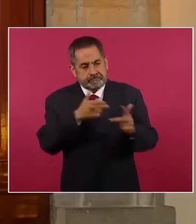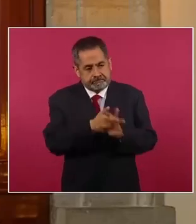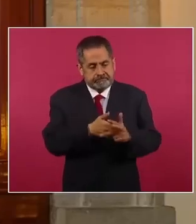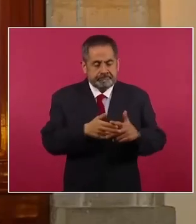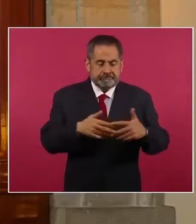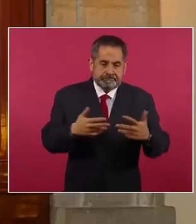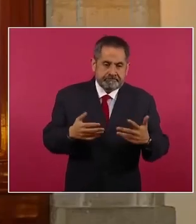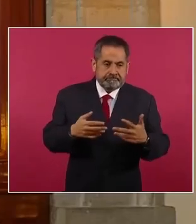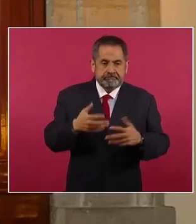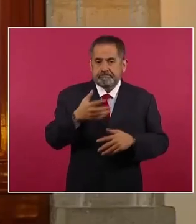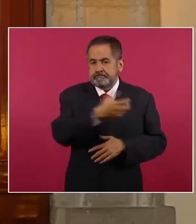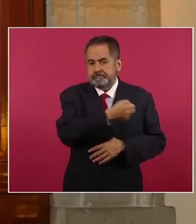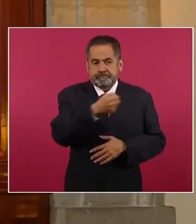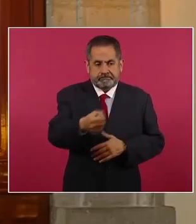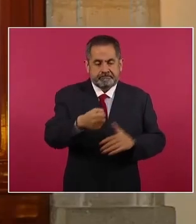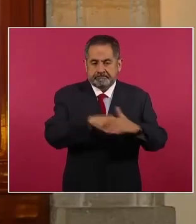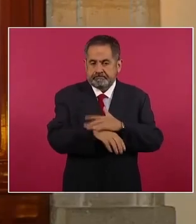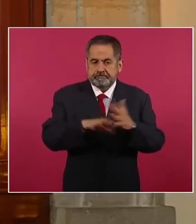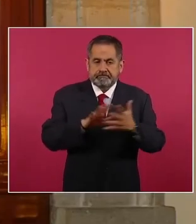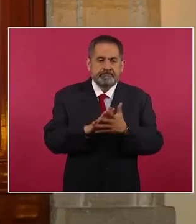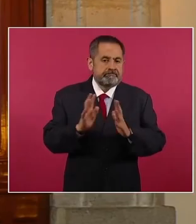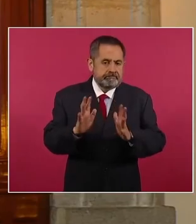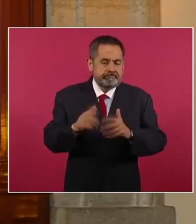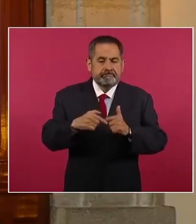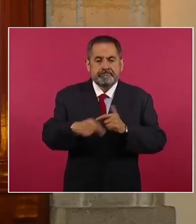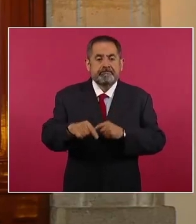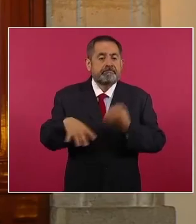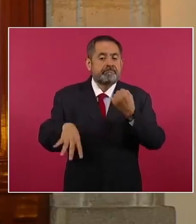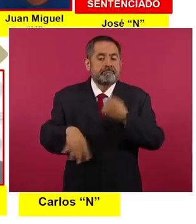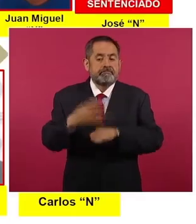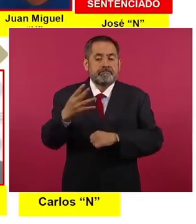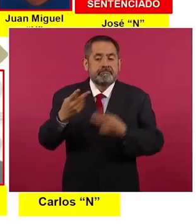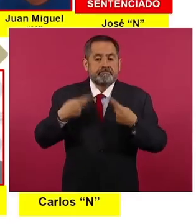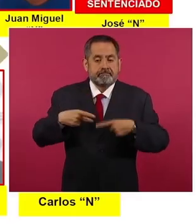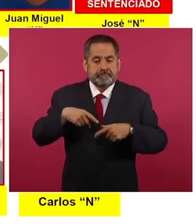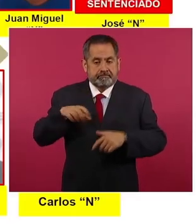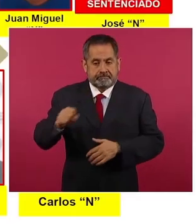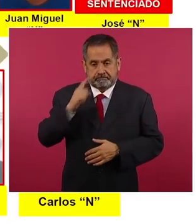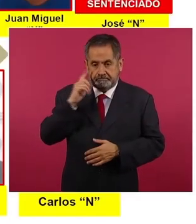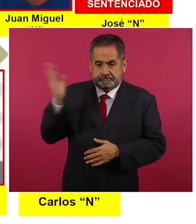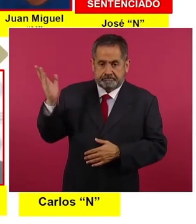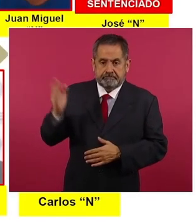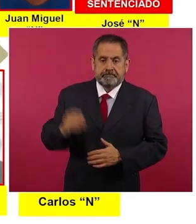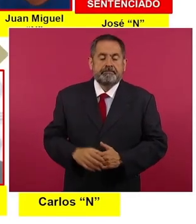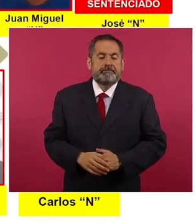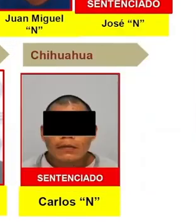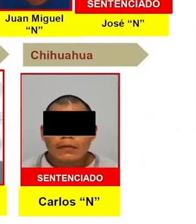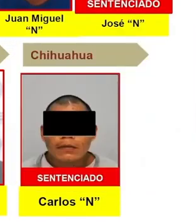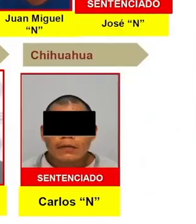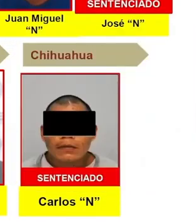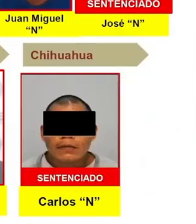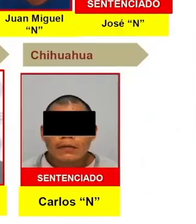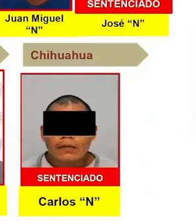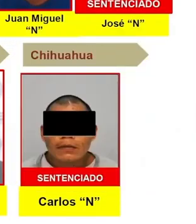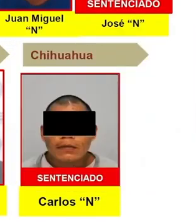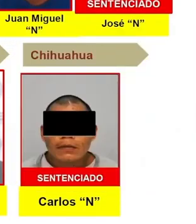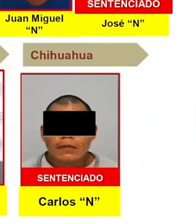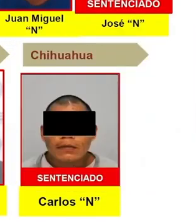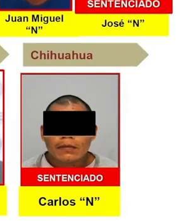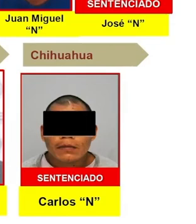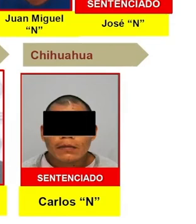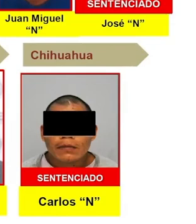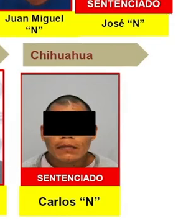resolverse, fueron detenidos 14 individuos, cinco de ellos ya sentenciados.